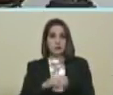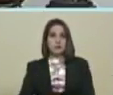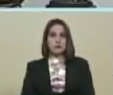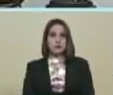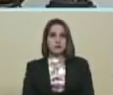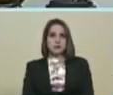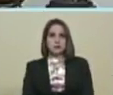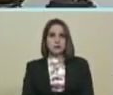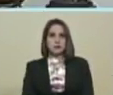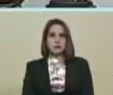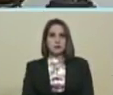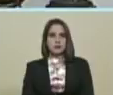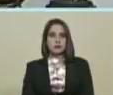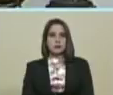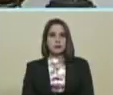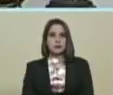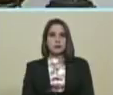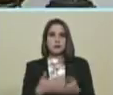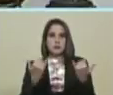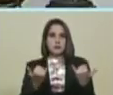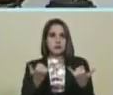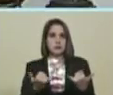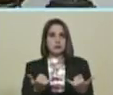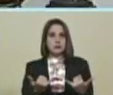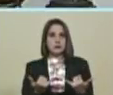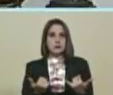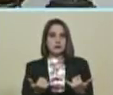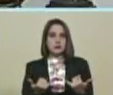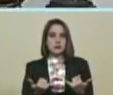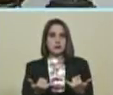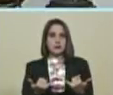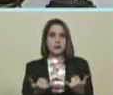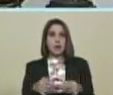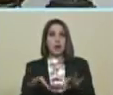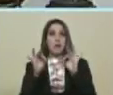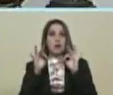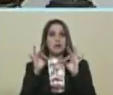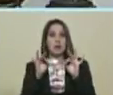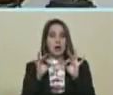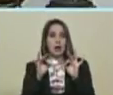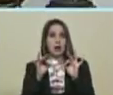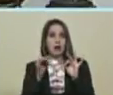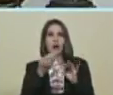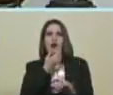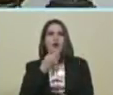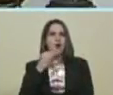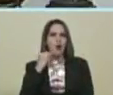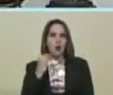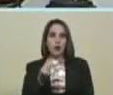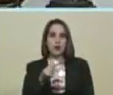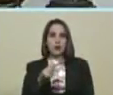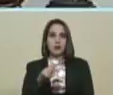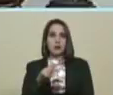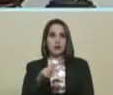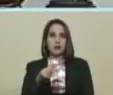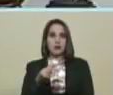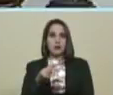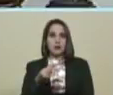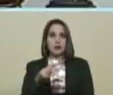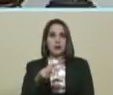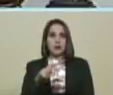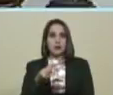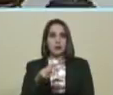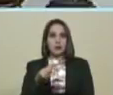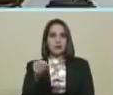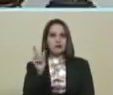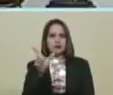...tenemos... ...en este complejo cultural... ...un evento especial... ...de la juventud socialista... ...unida